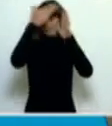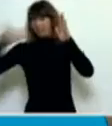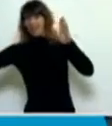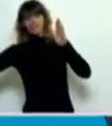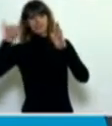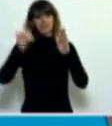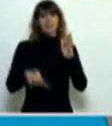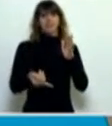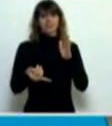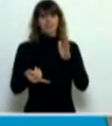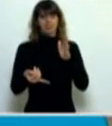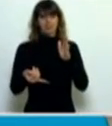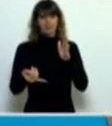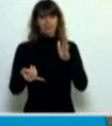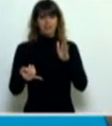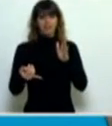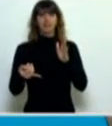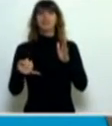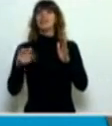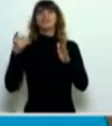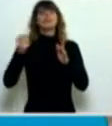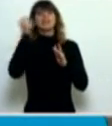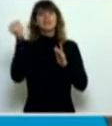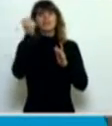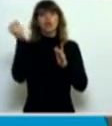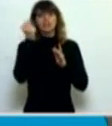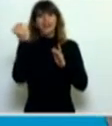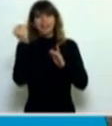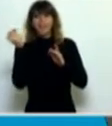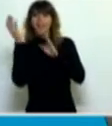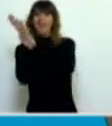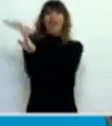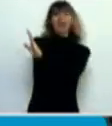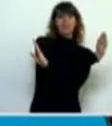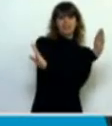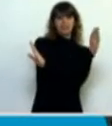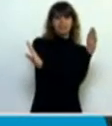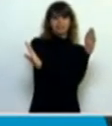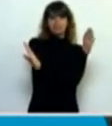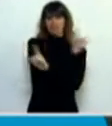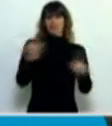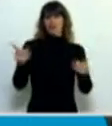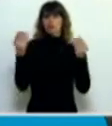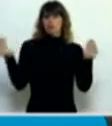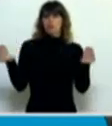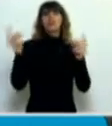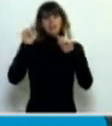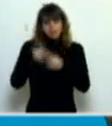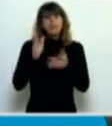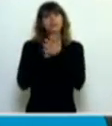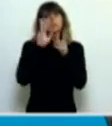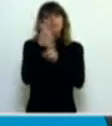corriente. Sé que tiene un plazo, ese plazo también lo tiene la comisión de investigación de la deuda externa.